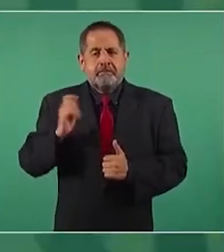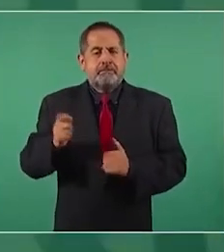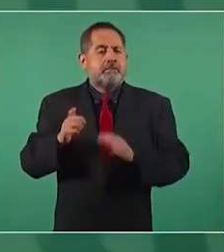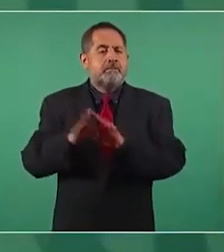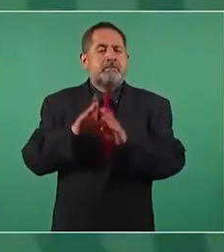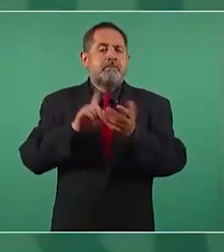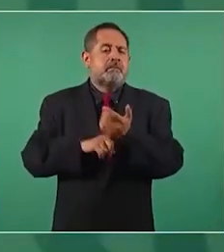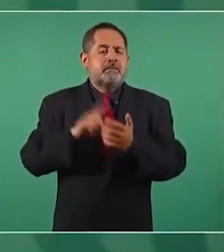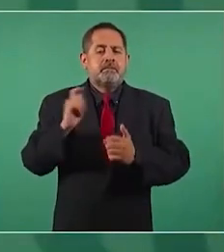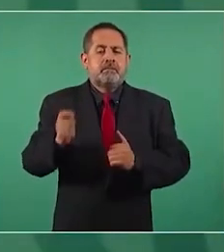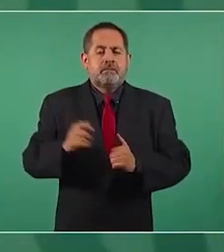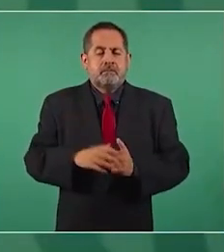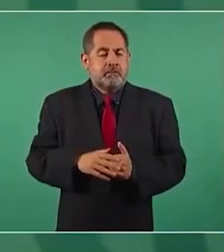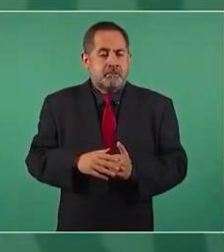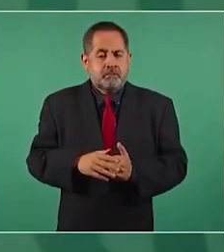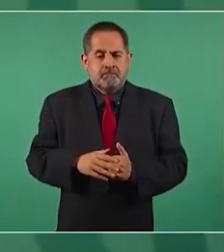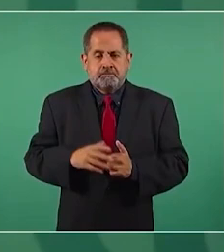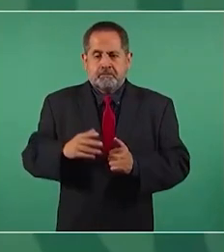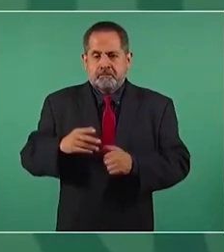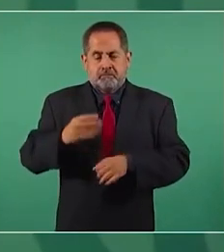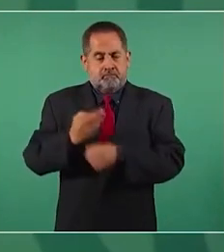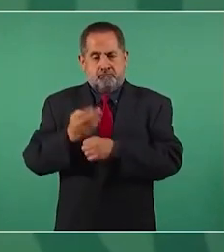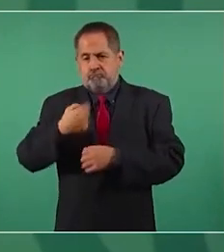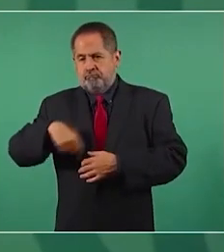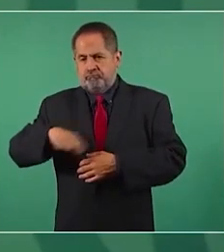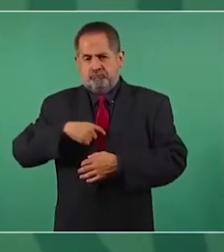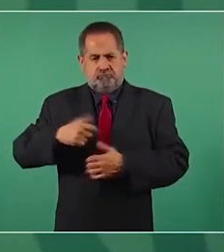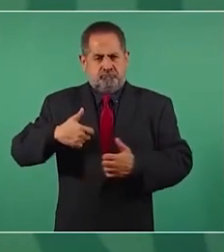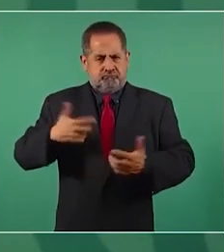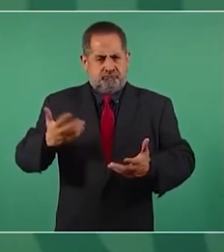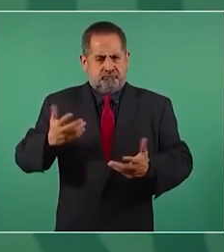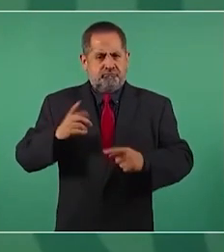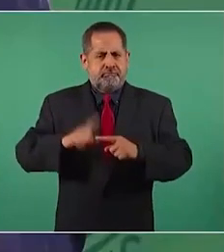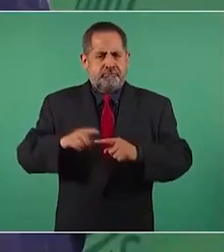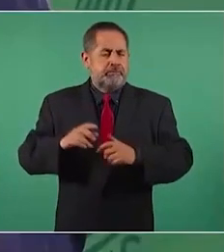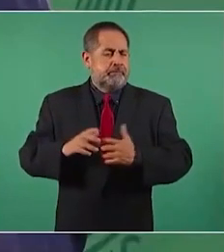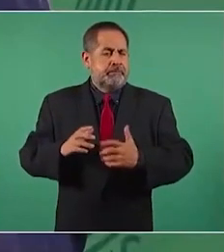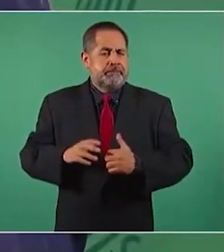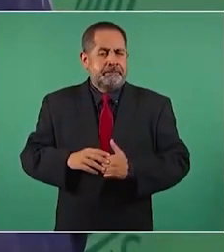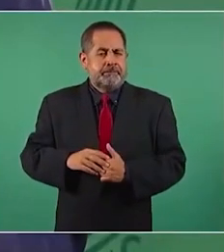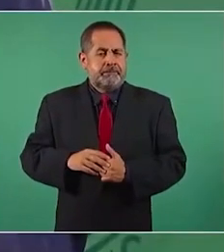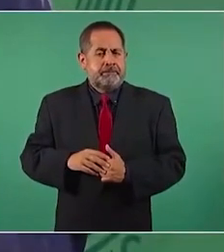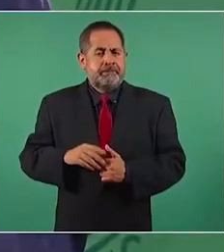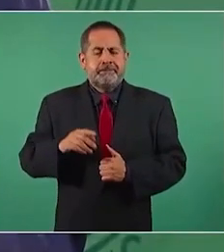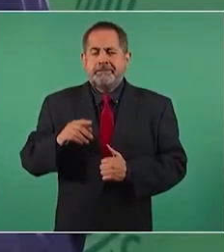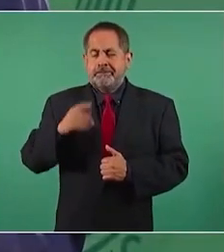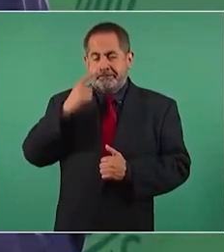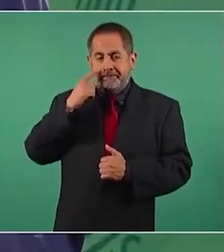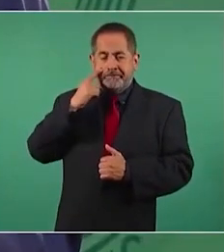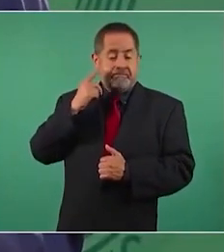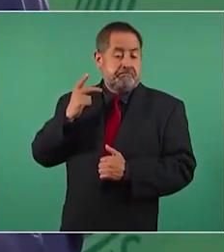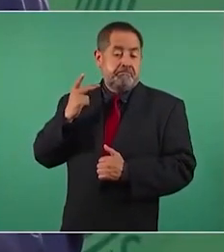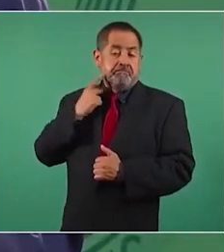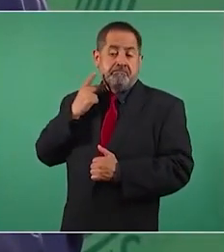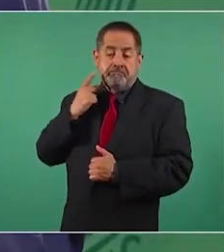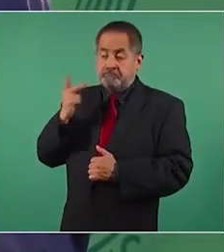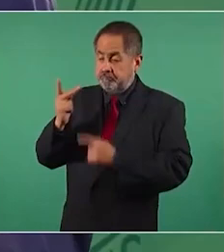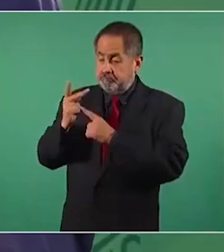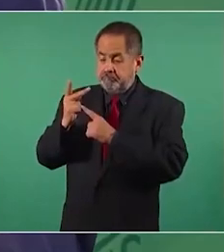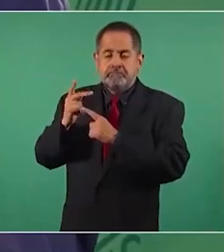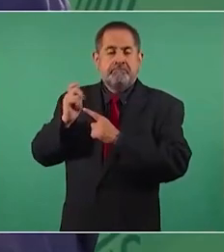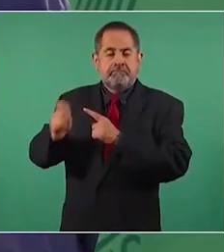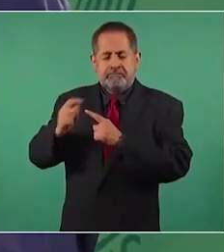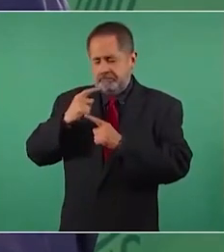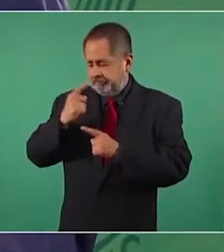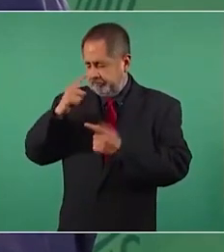lo que estamos llevando a cabo. La política es, entre otras cosas, pensamiento